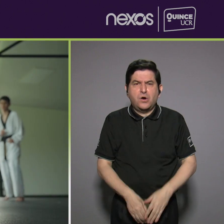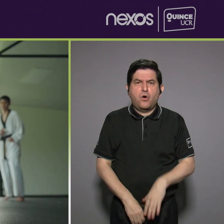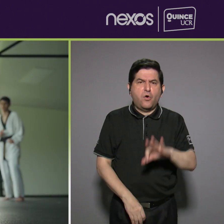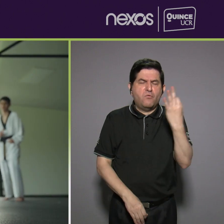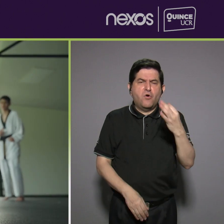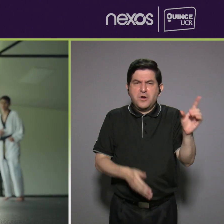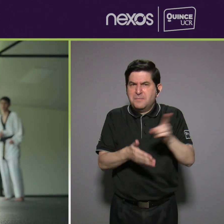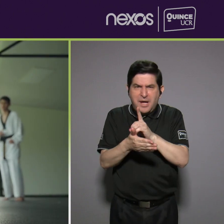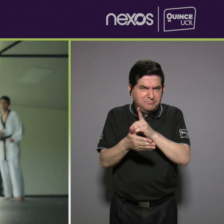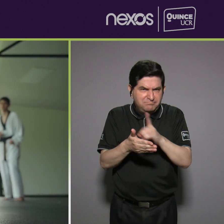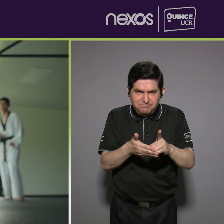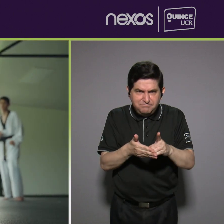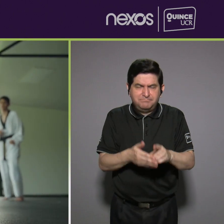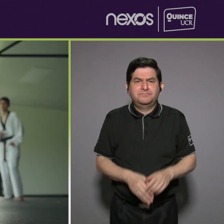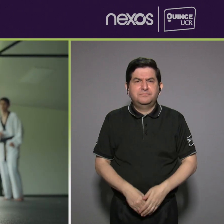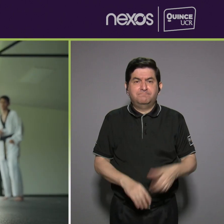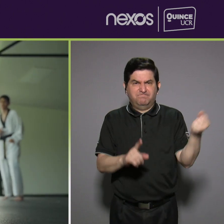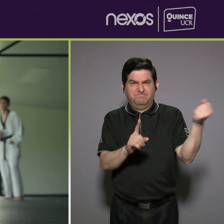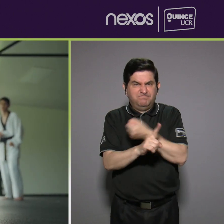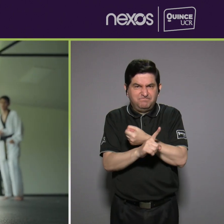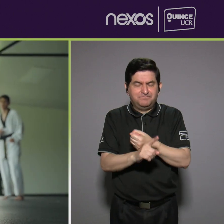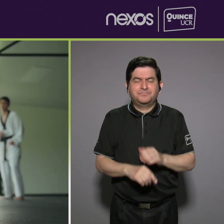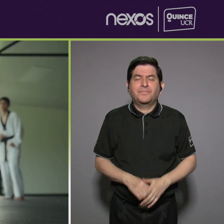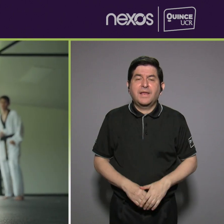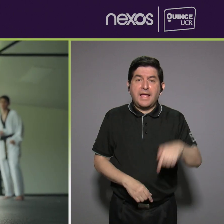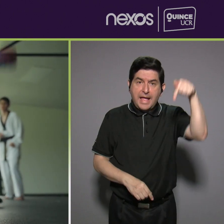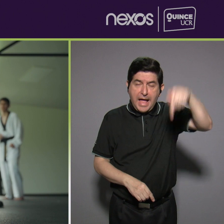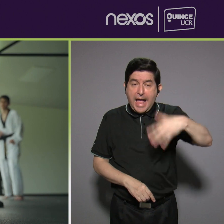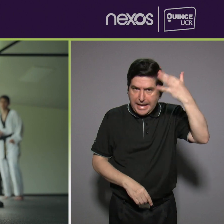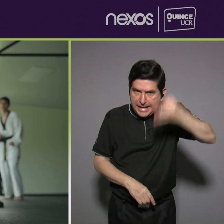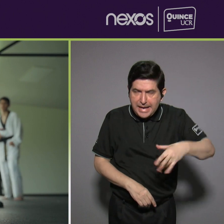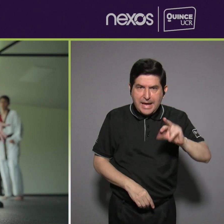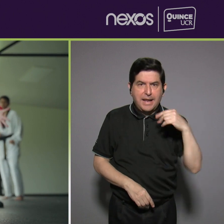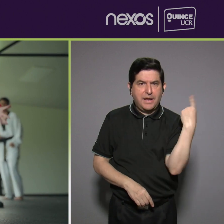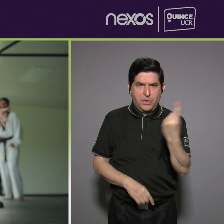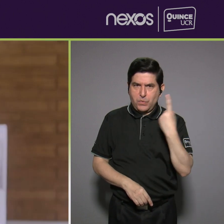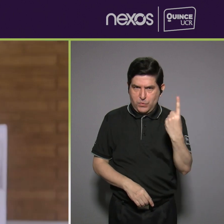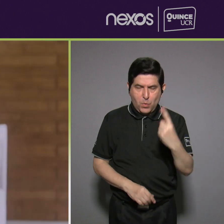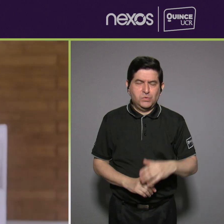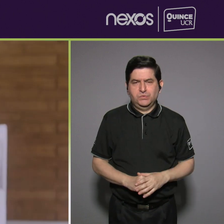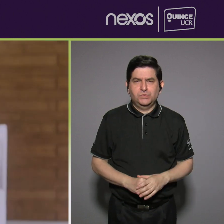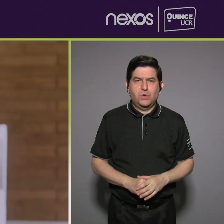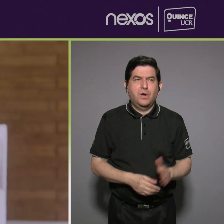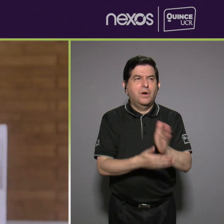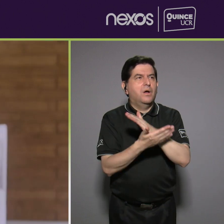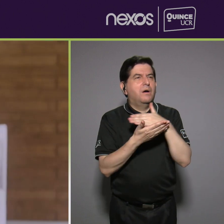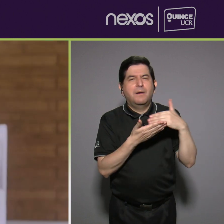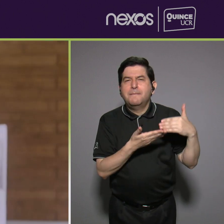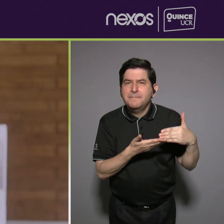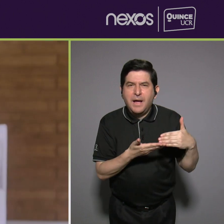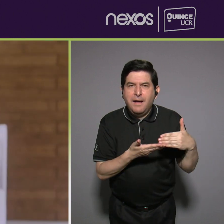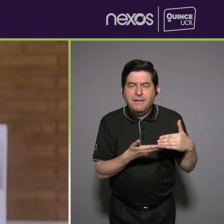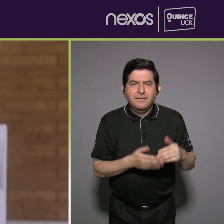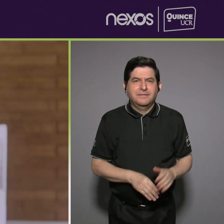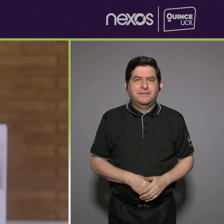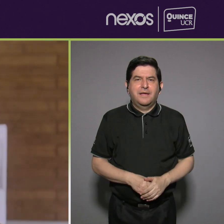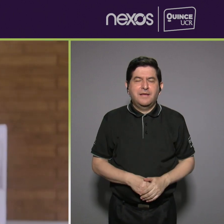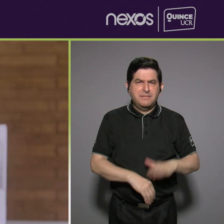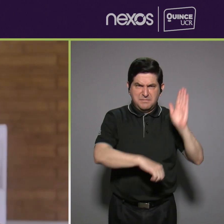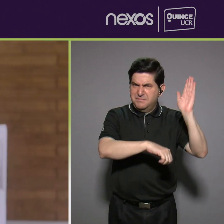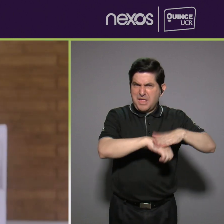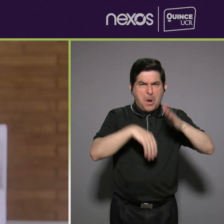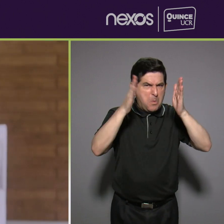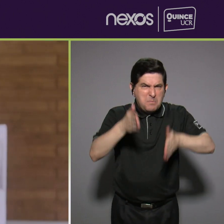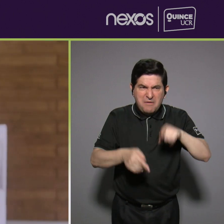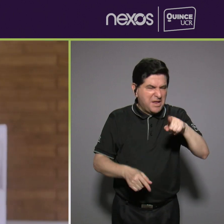despectiva o hasta grotesca. Yo creo que aquí no es solamente la parte de buscar culpables